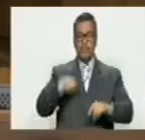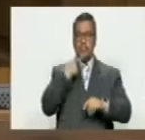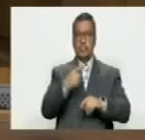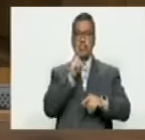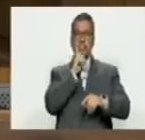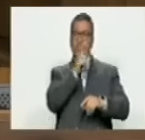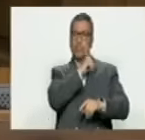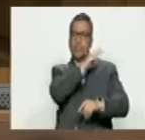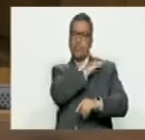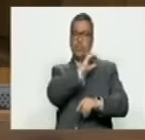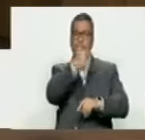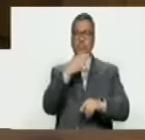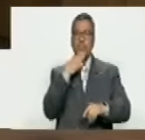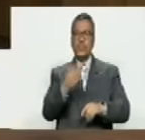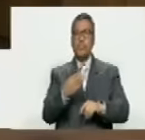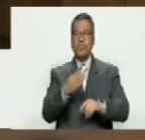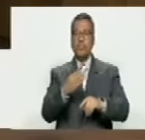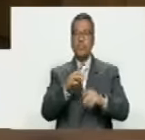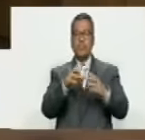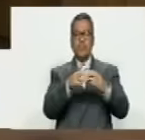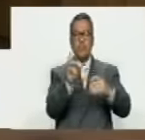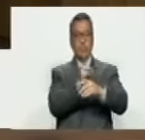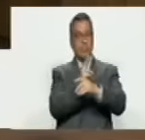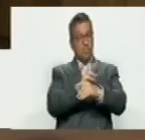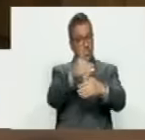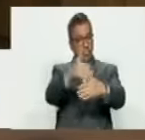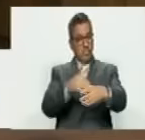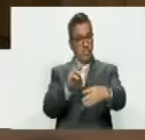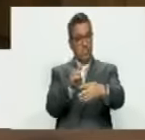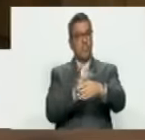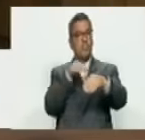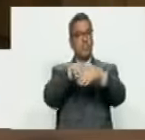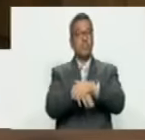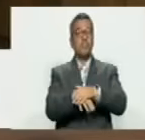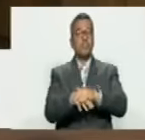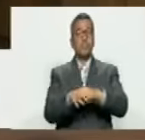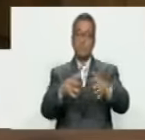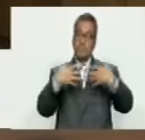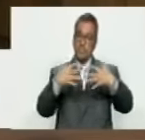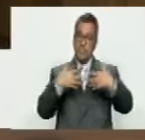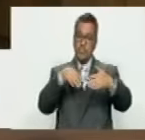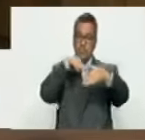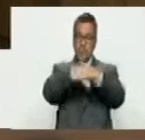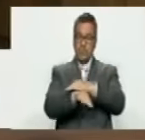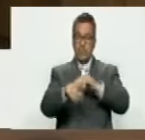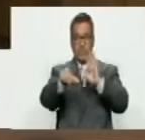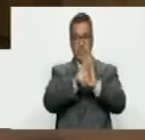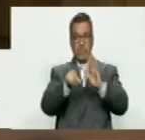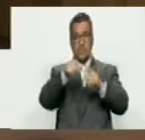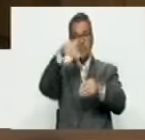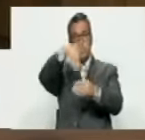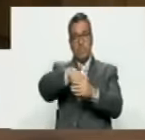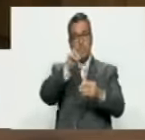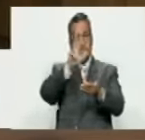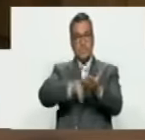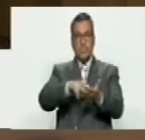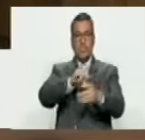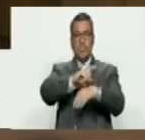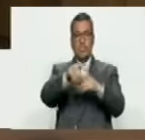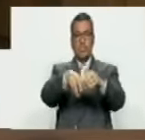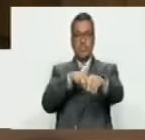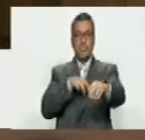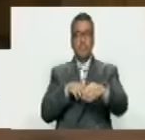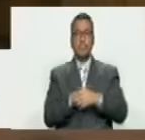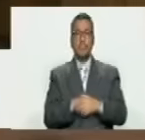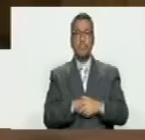en nombre de la Junta Directiva, solicitó a la plenaria la urgencia reglamentaria para incluir el proyecto de ley en el orden del día. Sometido a votación, resultó aprobado por mayoría.